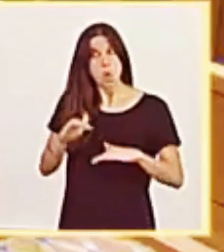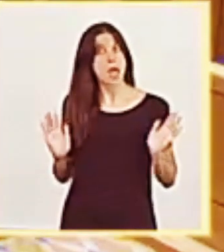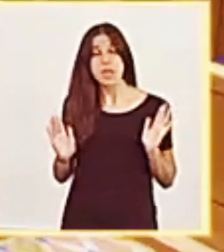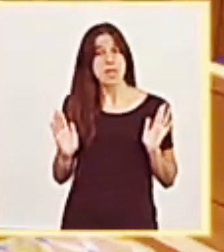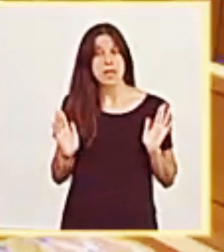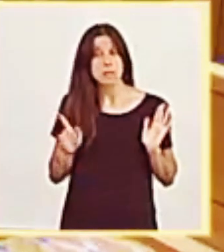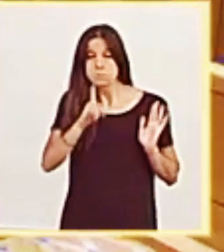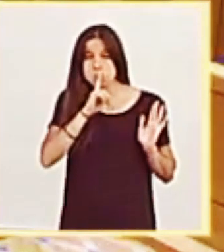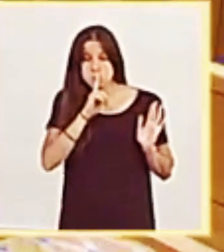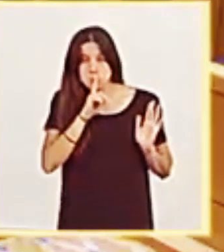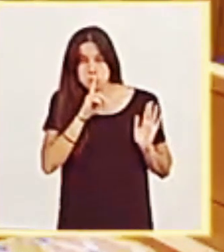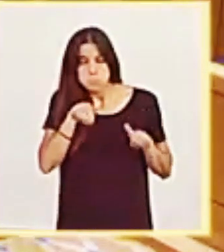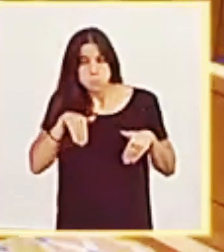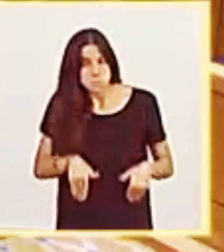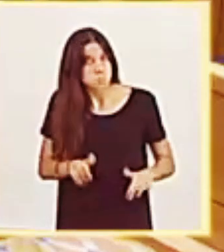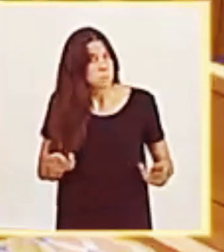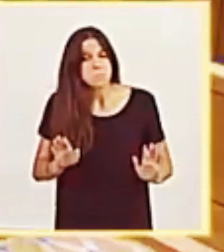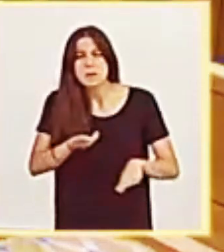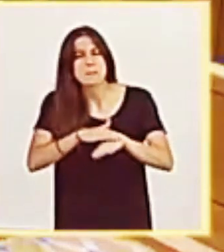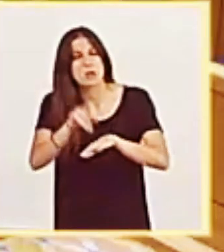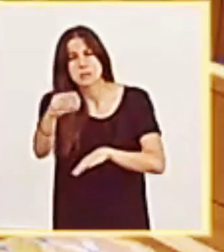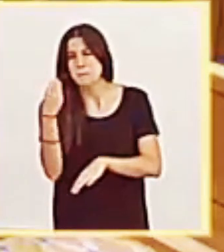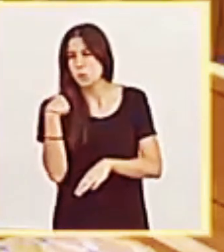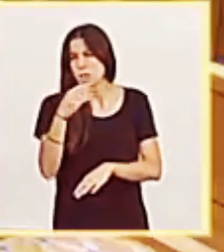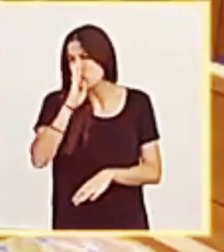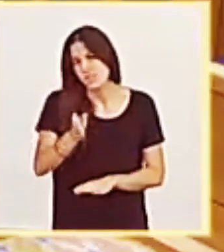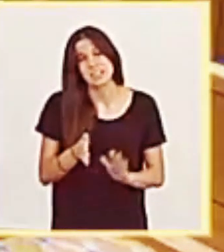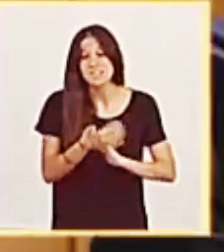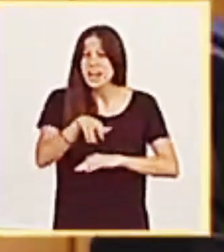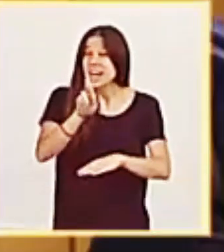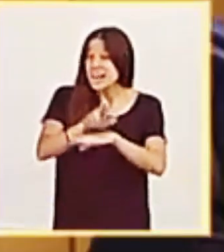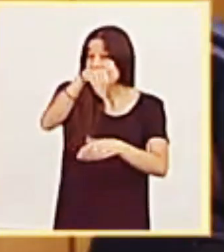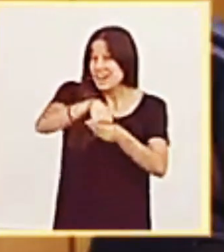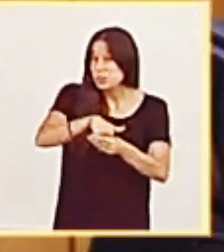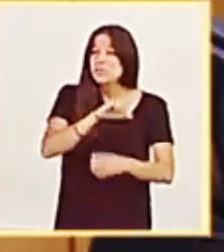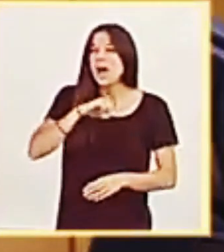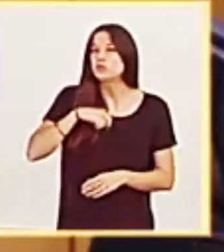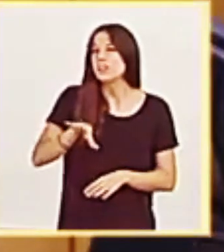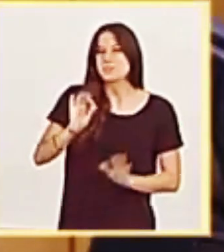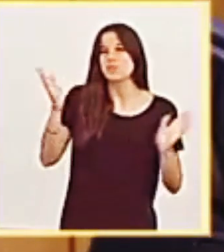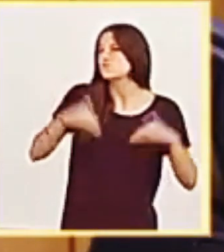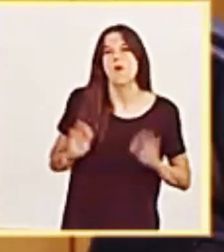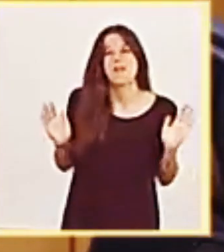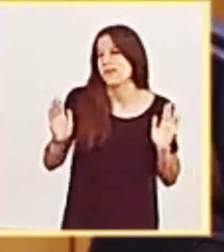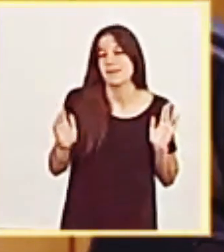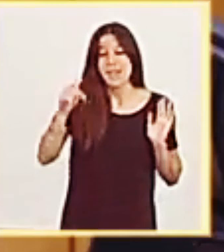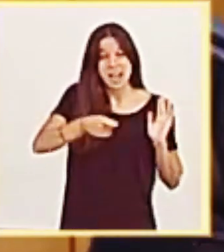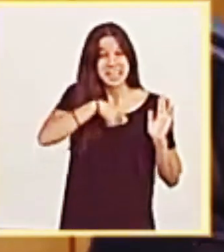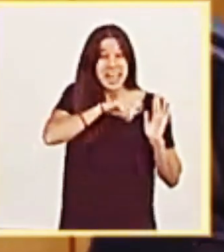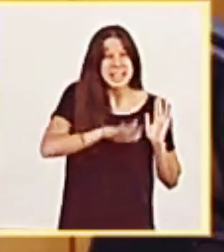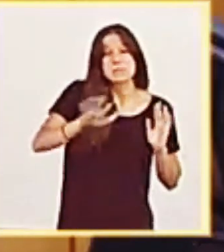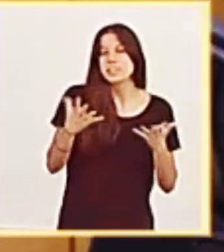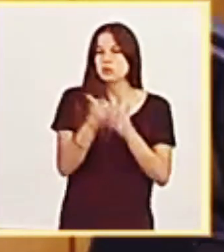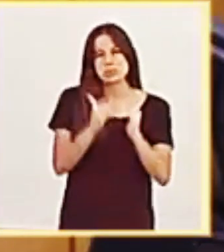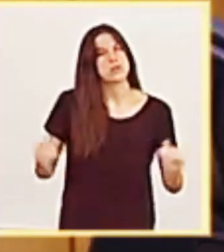Permítame, usted me ha hecho una pregunta muy directa. No habrá referéndum de autodeterminación. Mire, en España nadie es más que